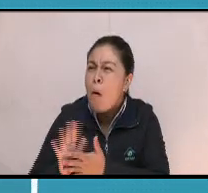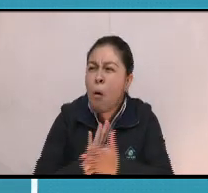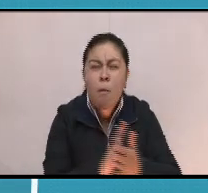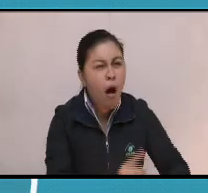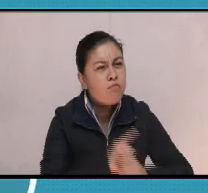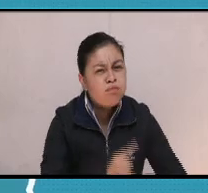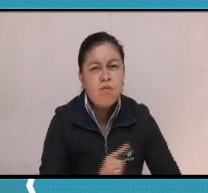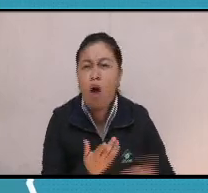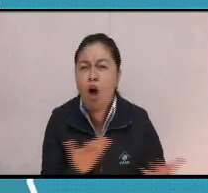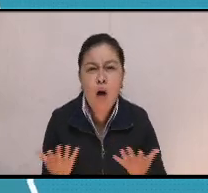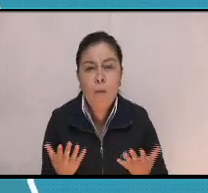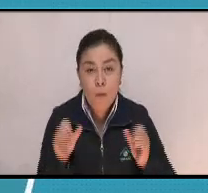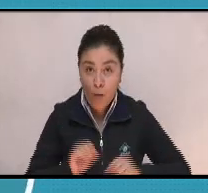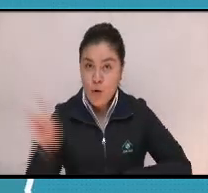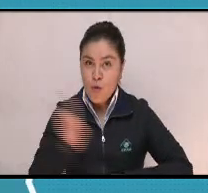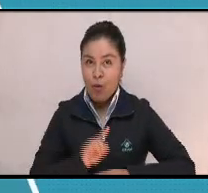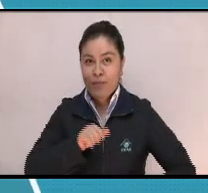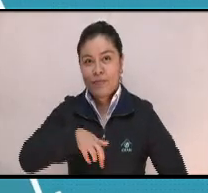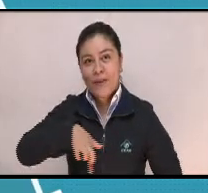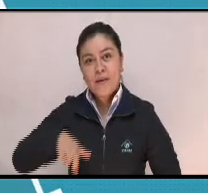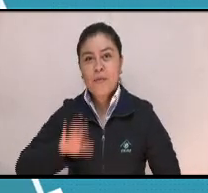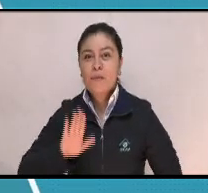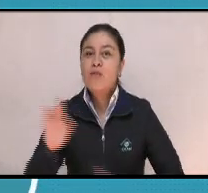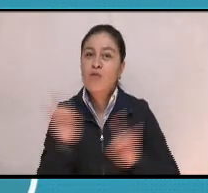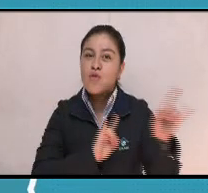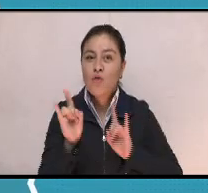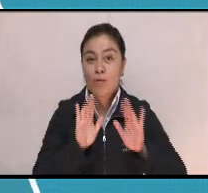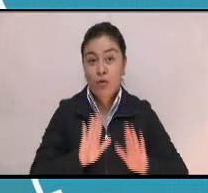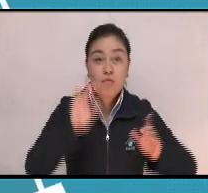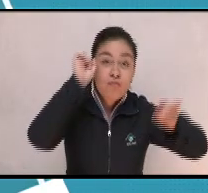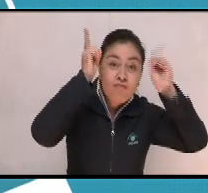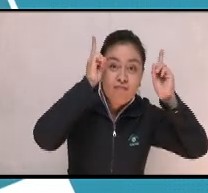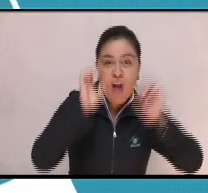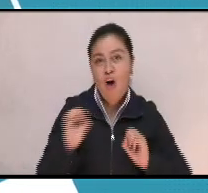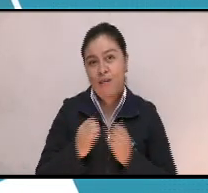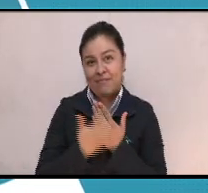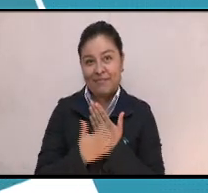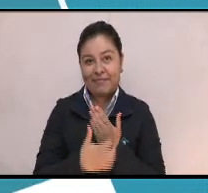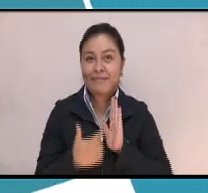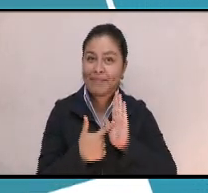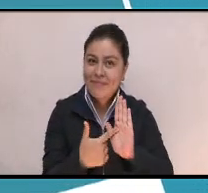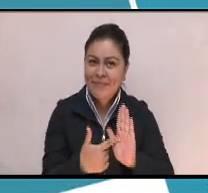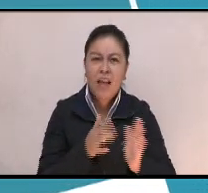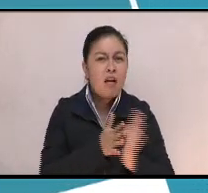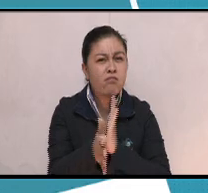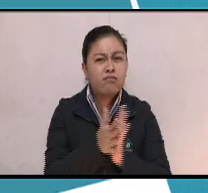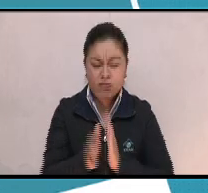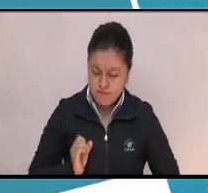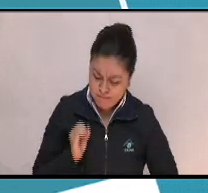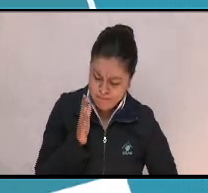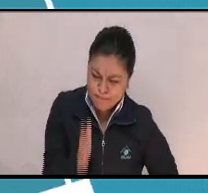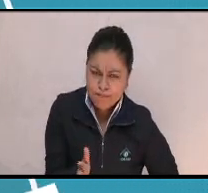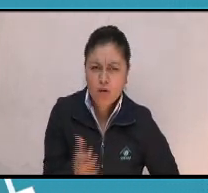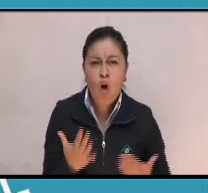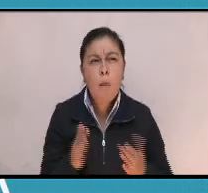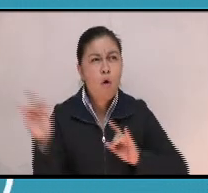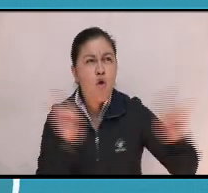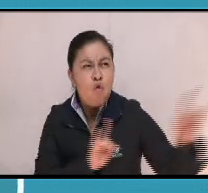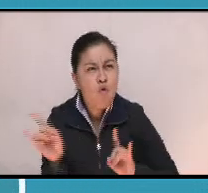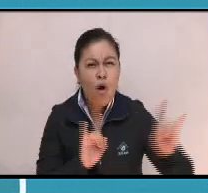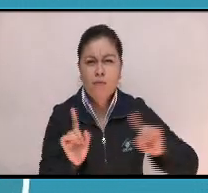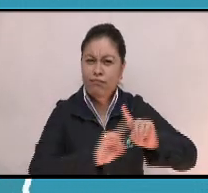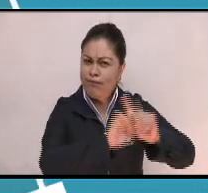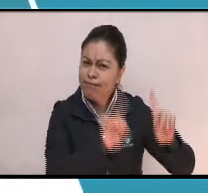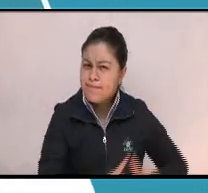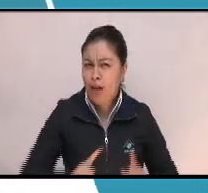instante, descargue nuestra aplicación Mi Pronóstico desde Google Play o App Store. Información en tiempo real, detallada, satelital,